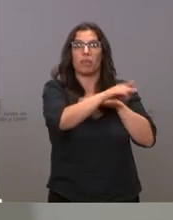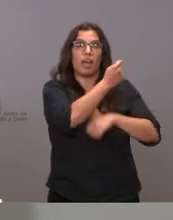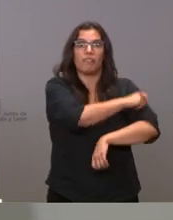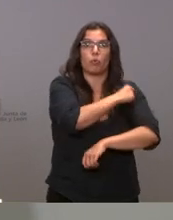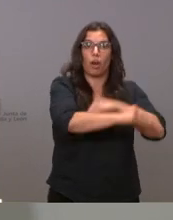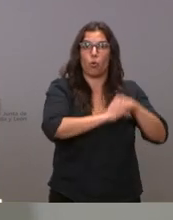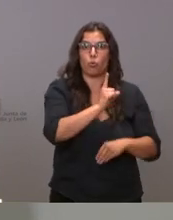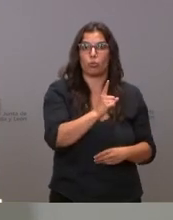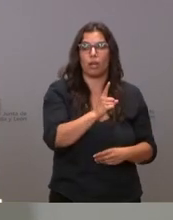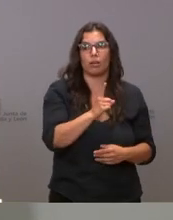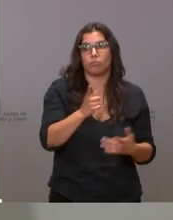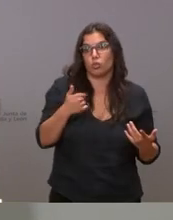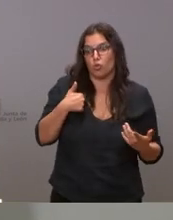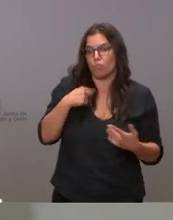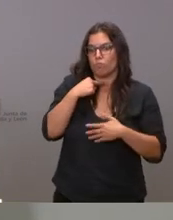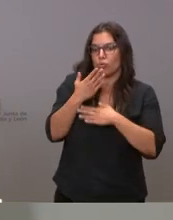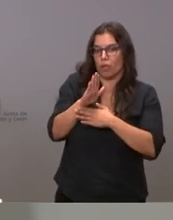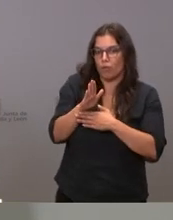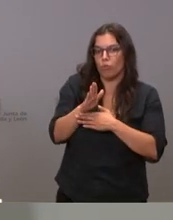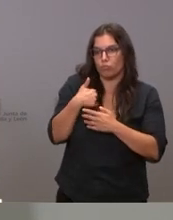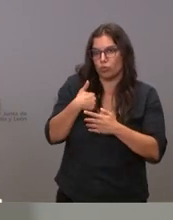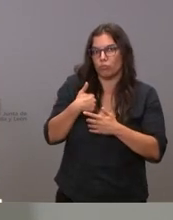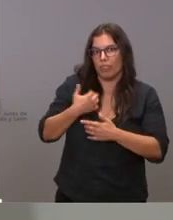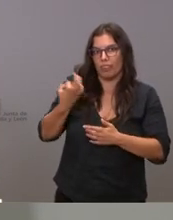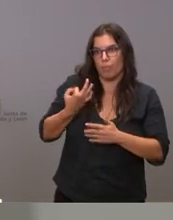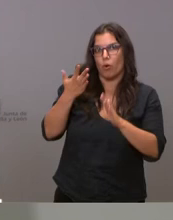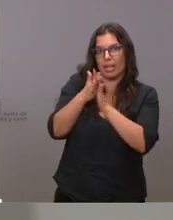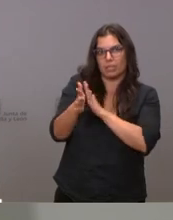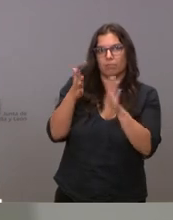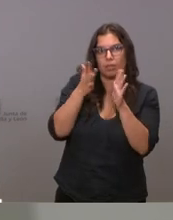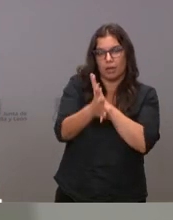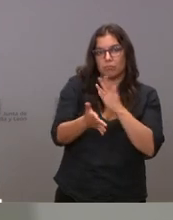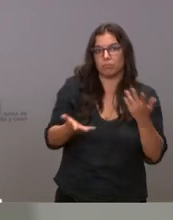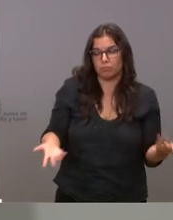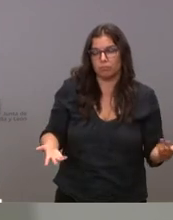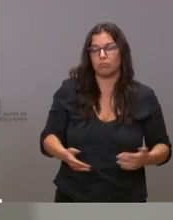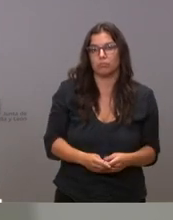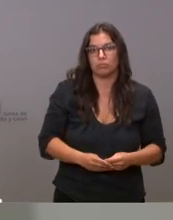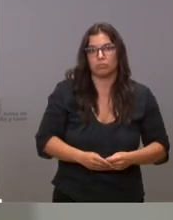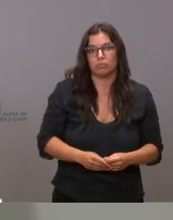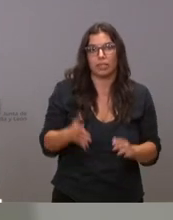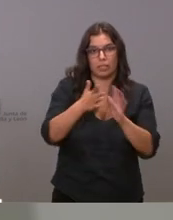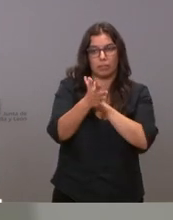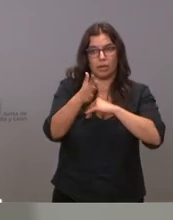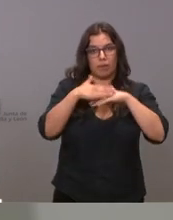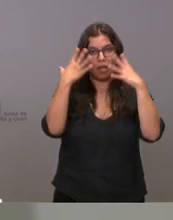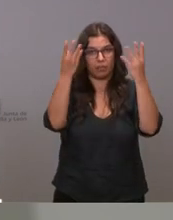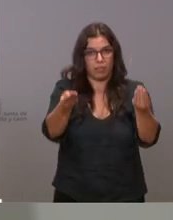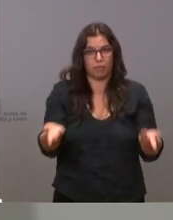sido él y mi obligación como portavoz del gobierno es explicarlo explicarlo para que se entienda